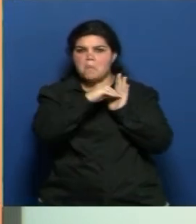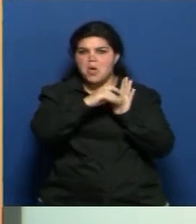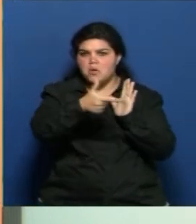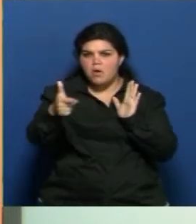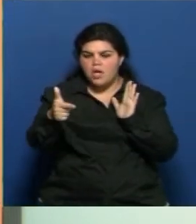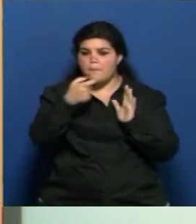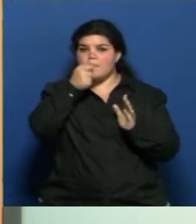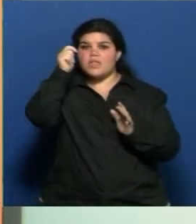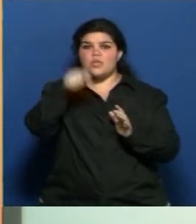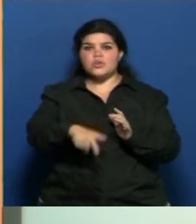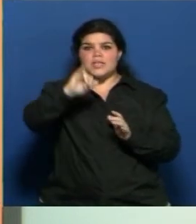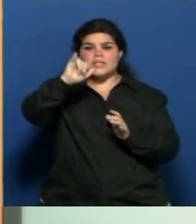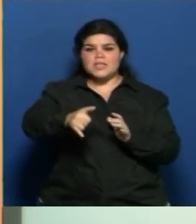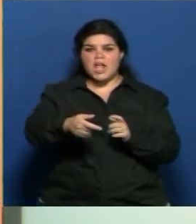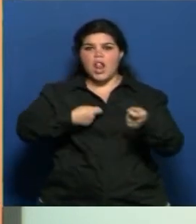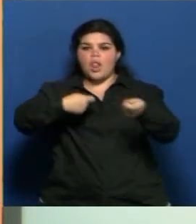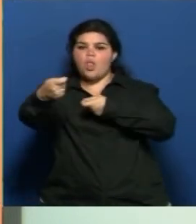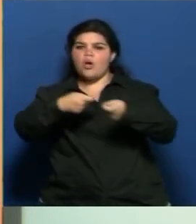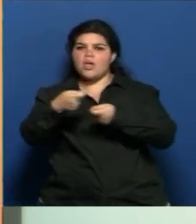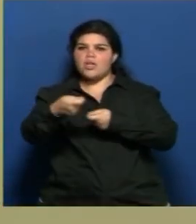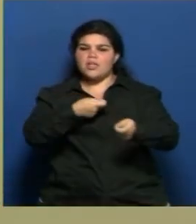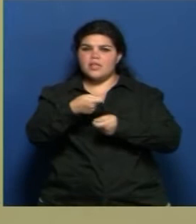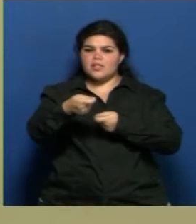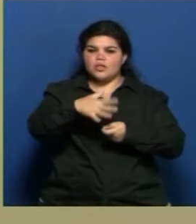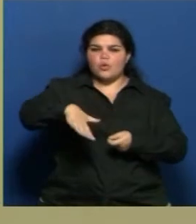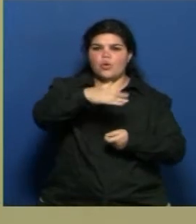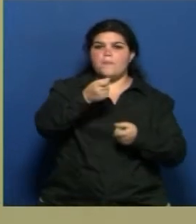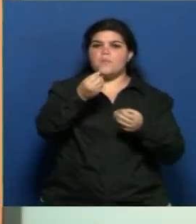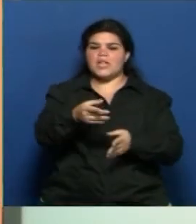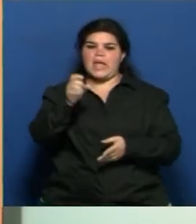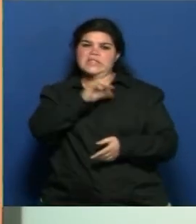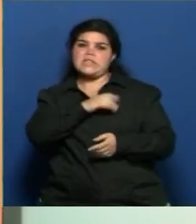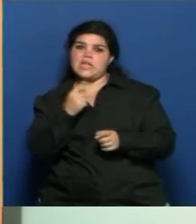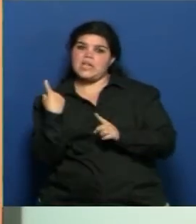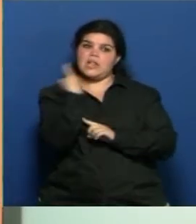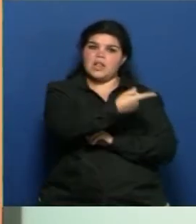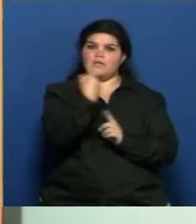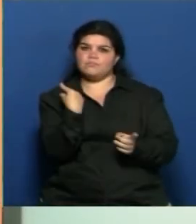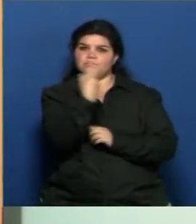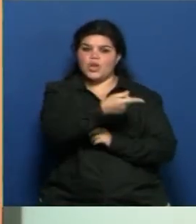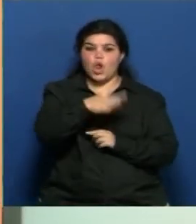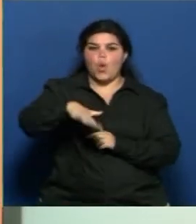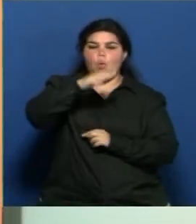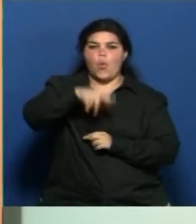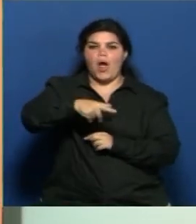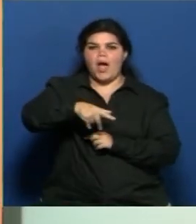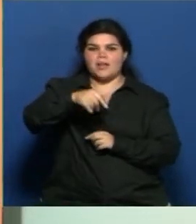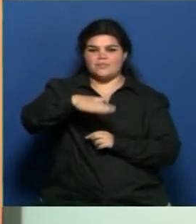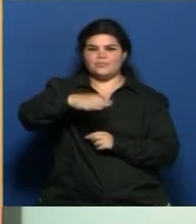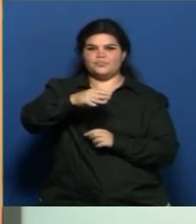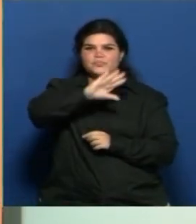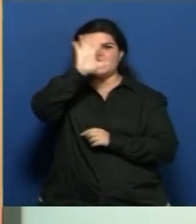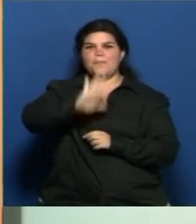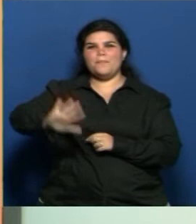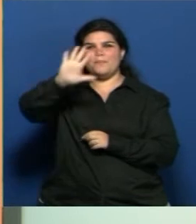logístico. Nos guste o no nos guste por el tema de paso a Chile, por el lugar estratégico que ocupa. Y por lo tanto, si